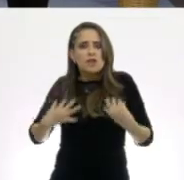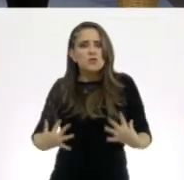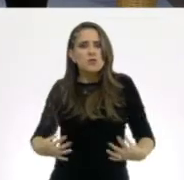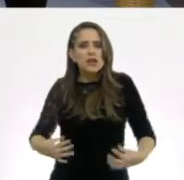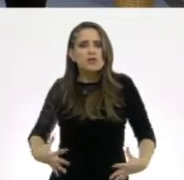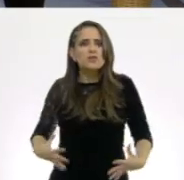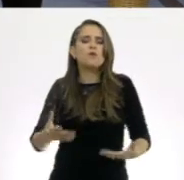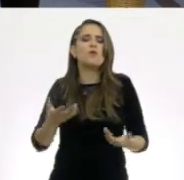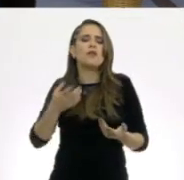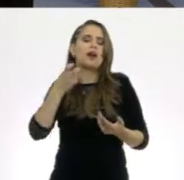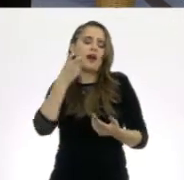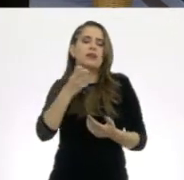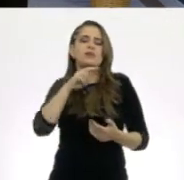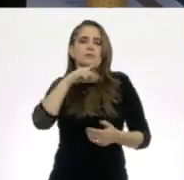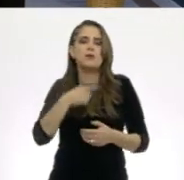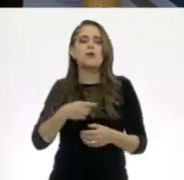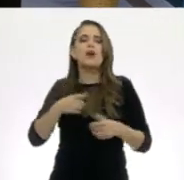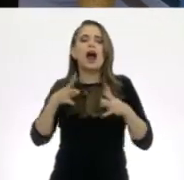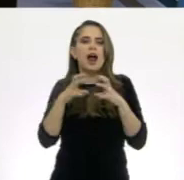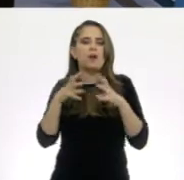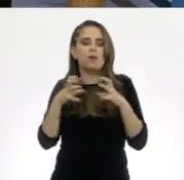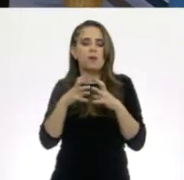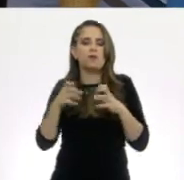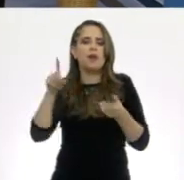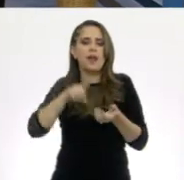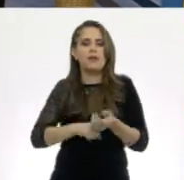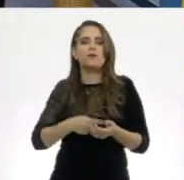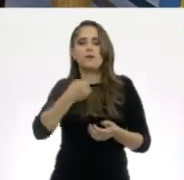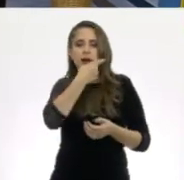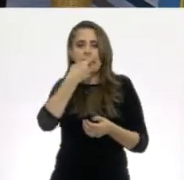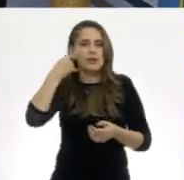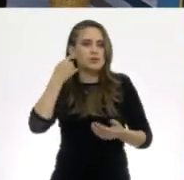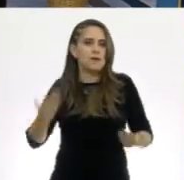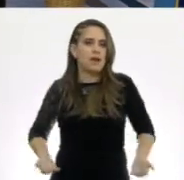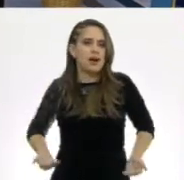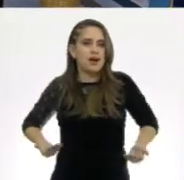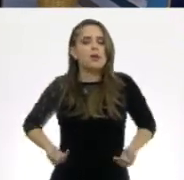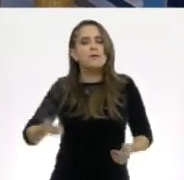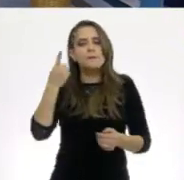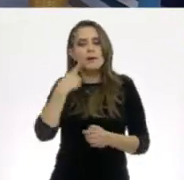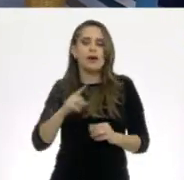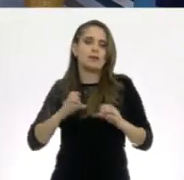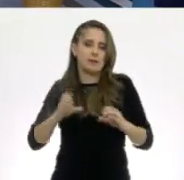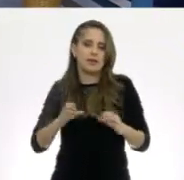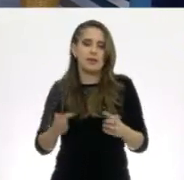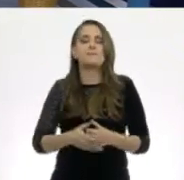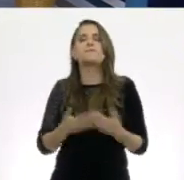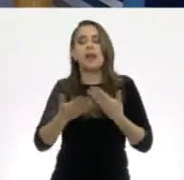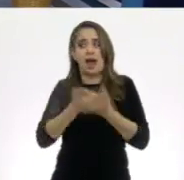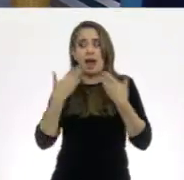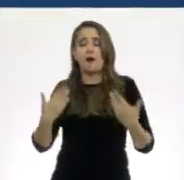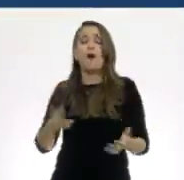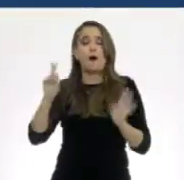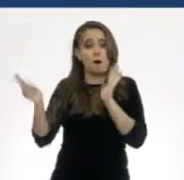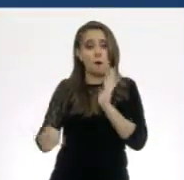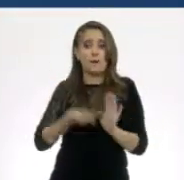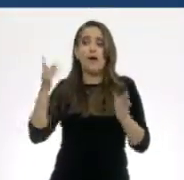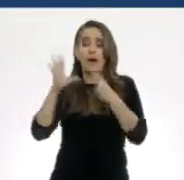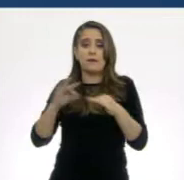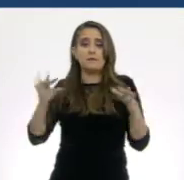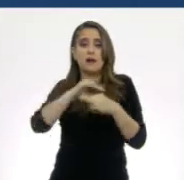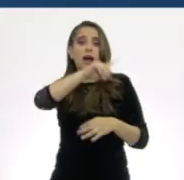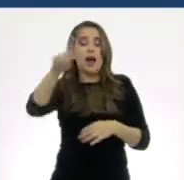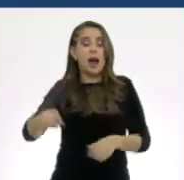¿Qué les pareció nuestro juego de la ruleta? ¿Recordamos? ¡Muy padre! ¿Sí? ¿Recordamos las medidas de higiene? ¡Sí! Esto es algo que deben de poner